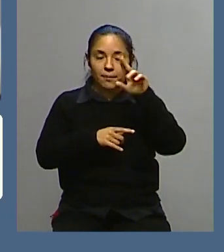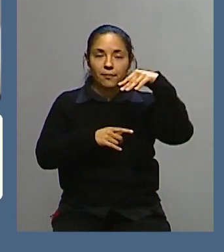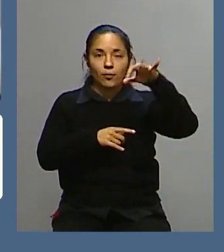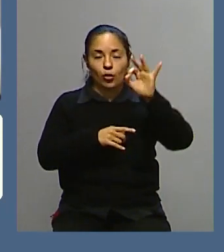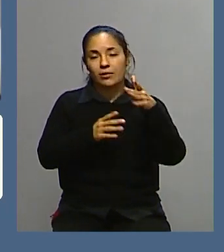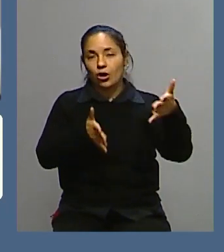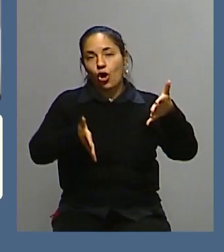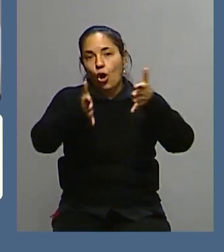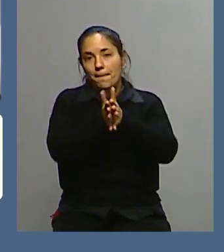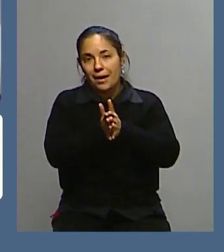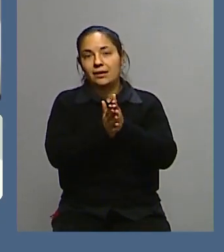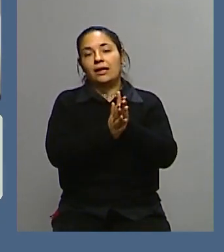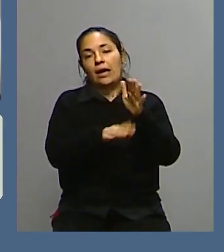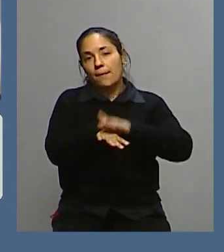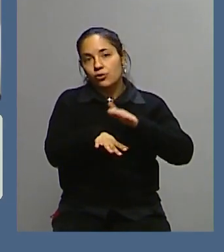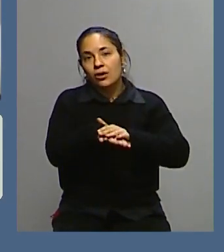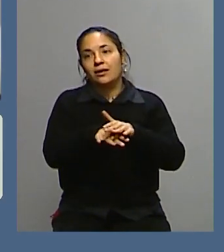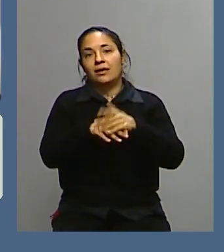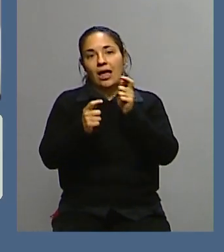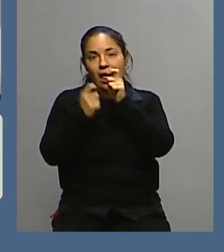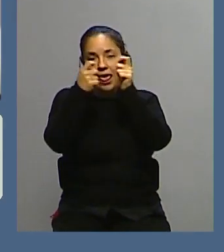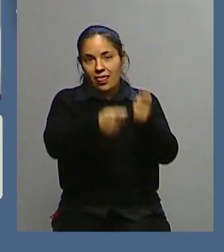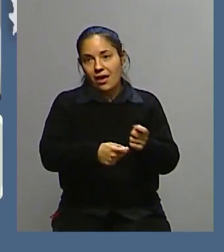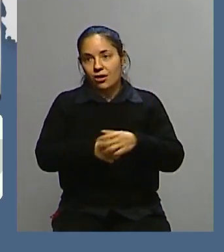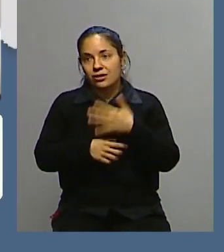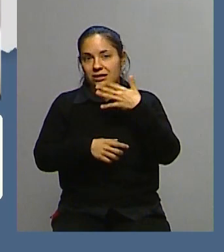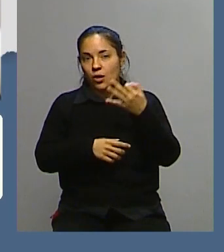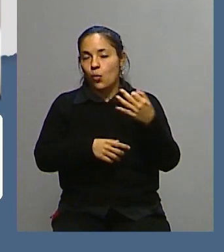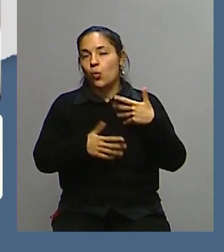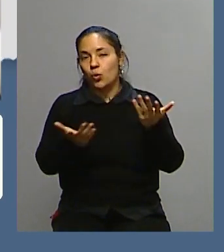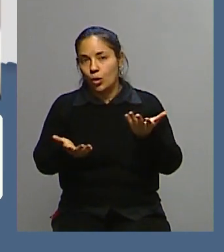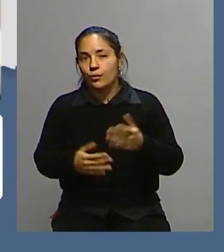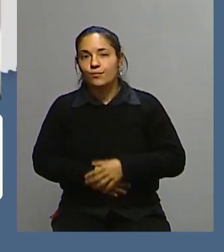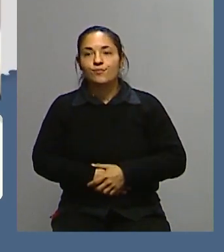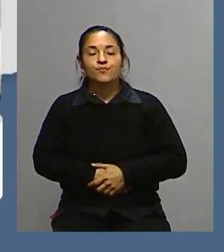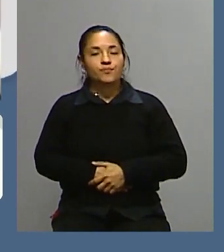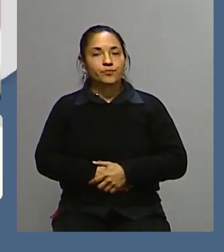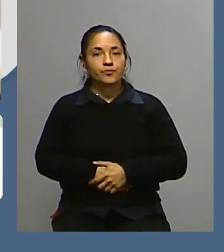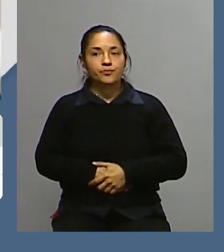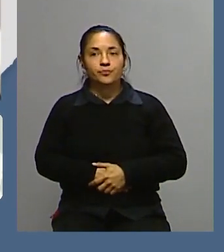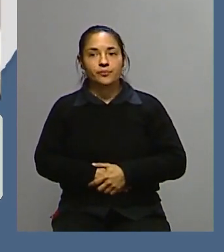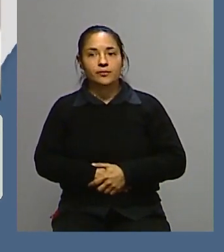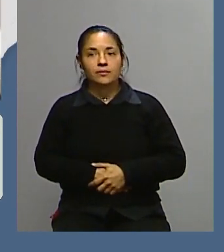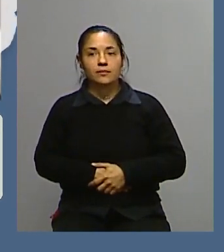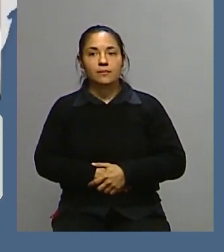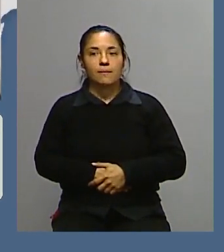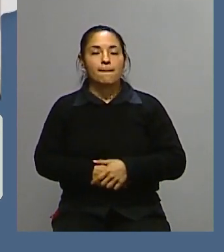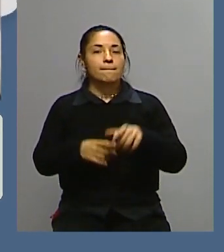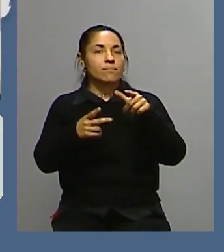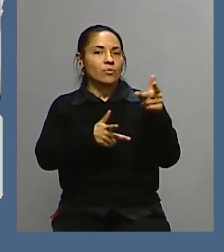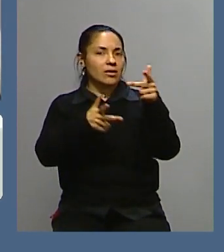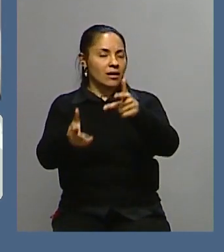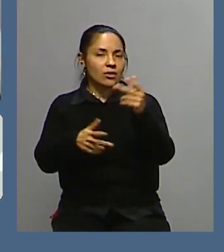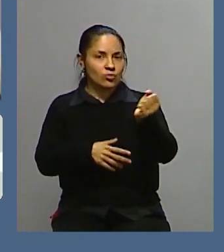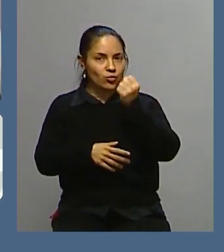de las responsabilidades con su heredero. Es de esperar, me parece. Andrea, dijiste algo bastante particular,